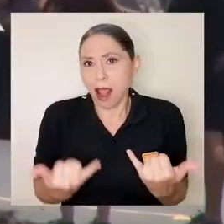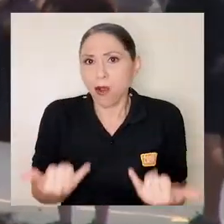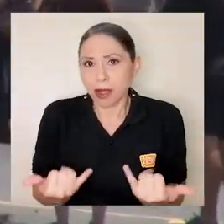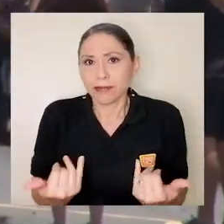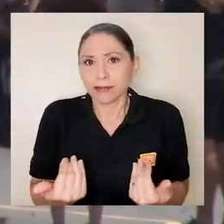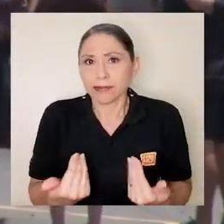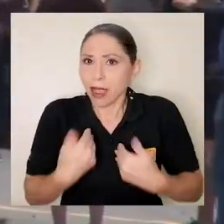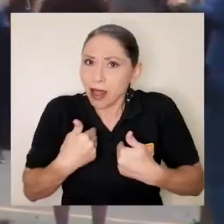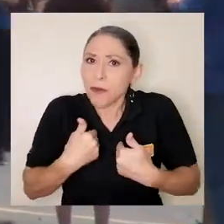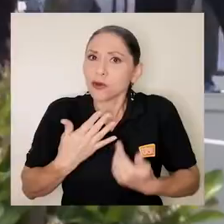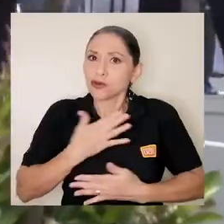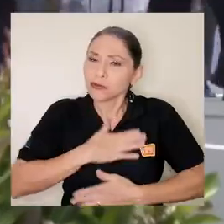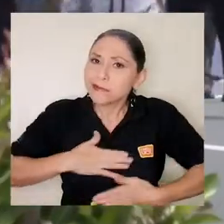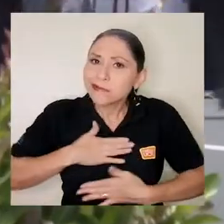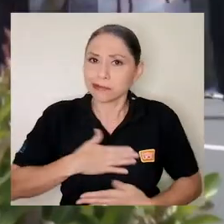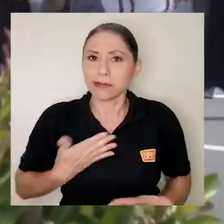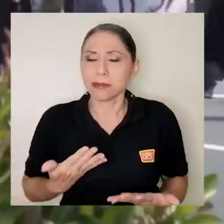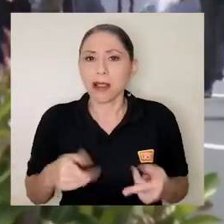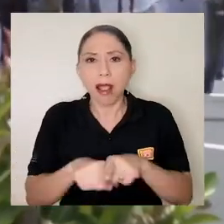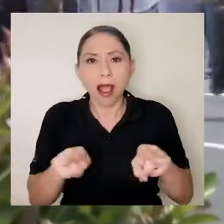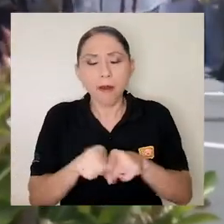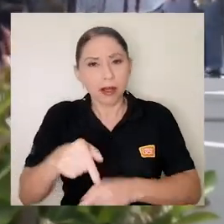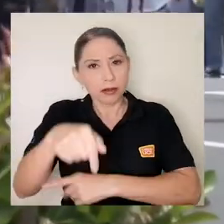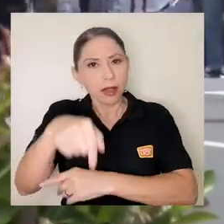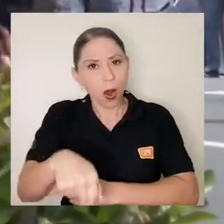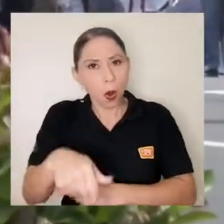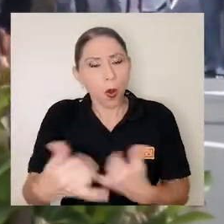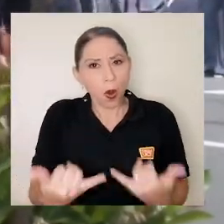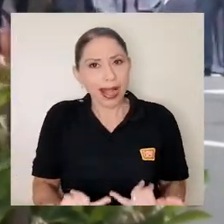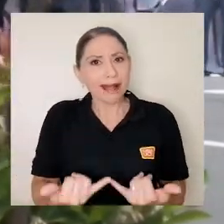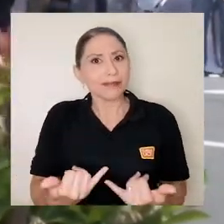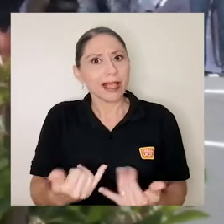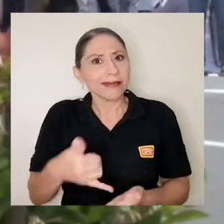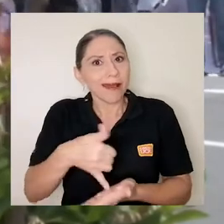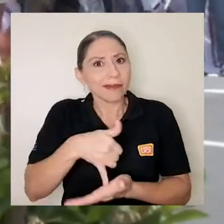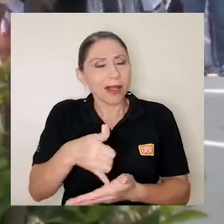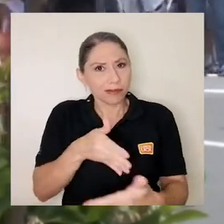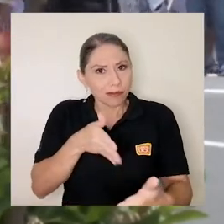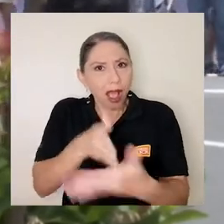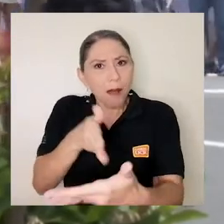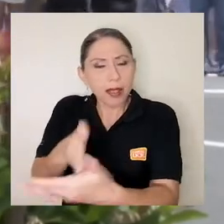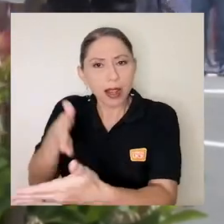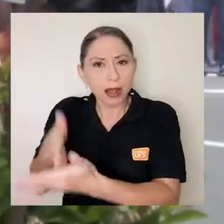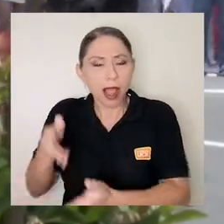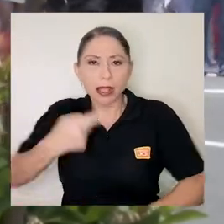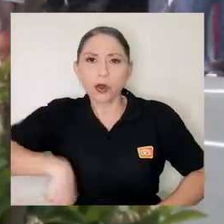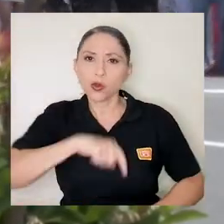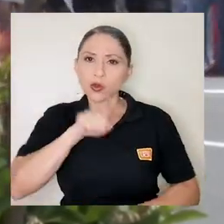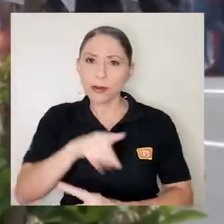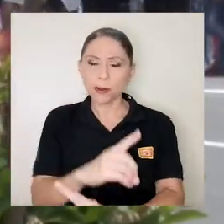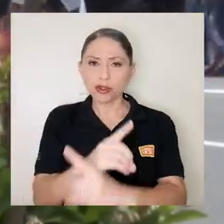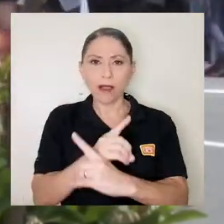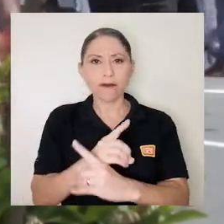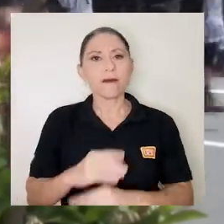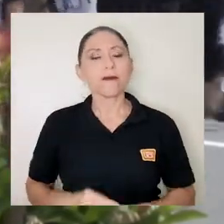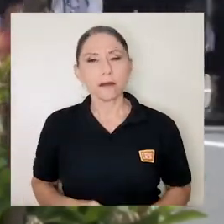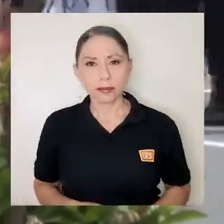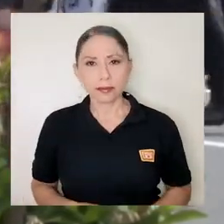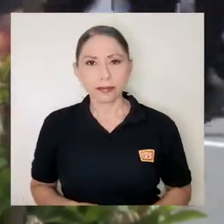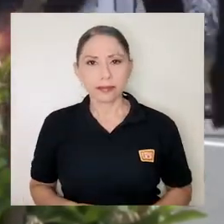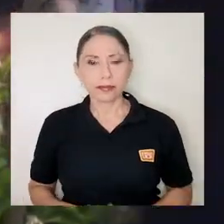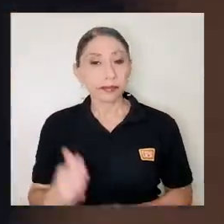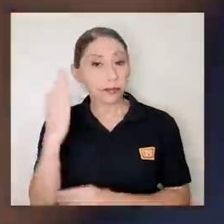gozamos y que además hoy están en amenaza, ¿verdad? Y que tenemos que defenderlas.